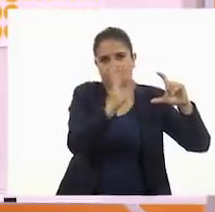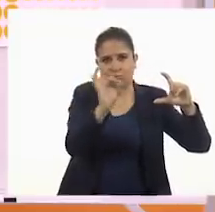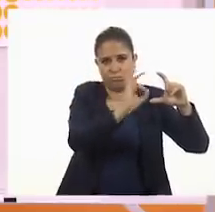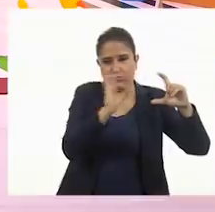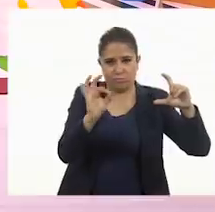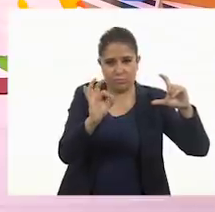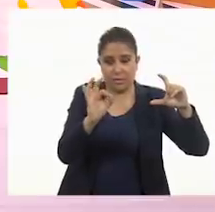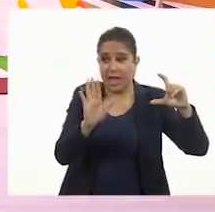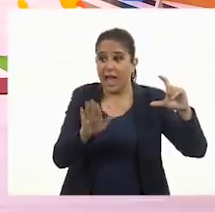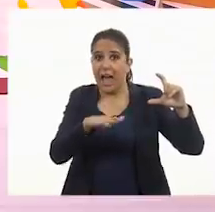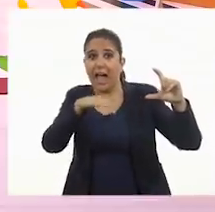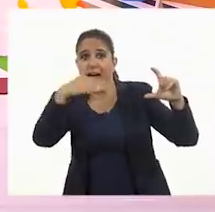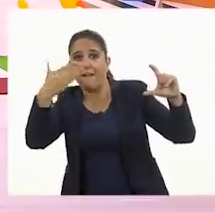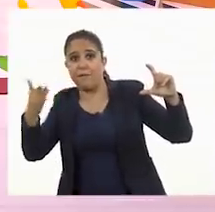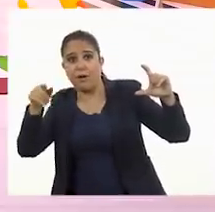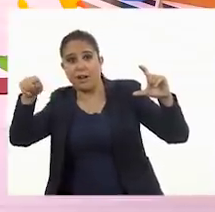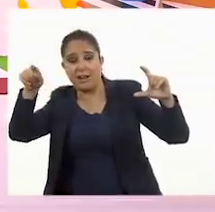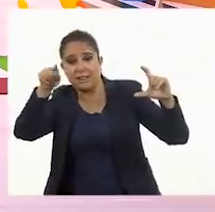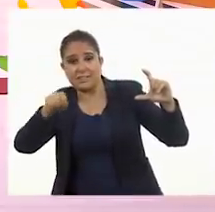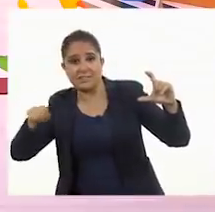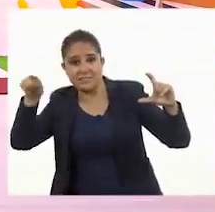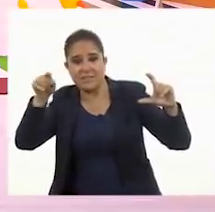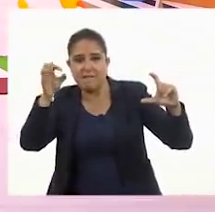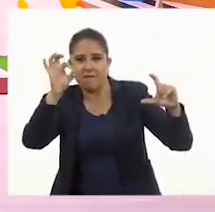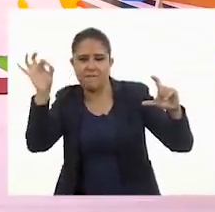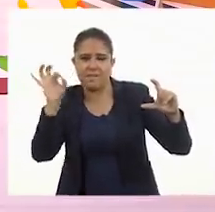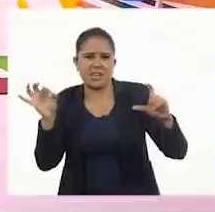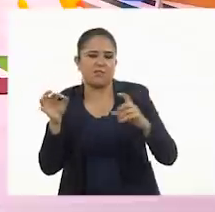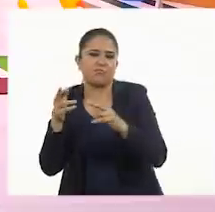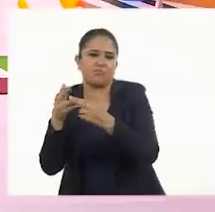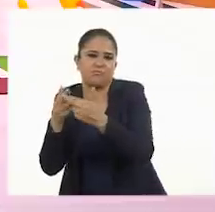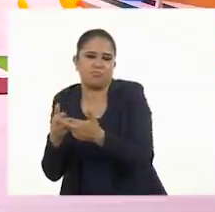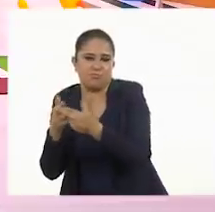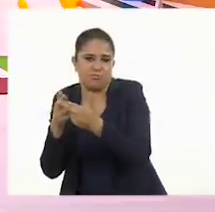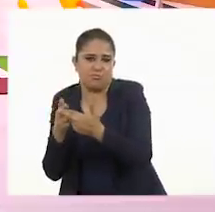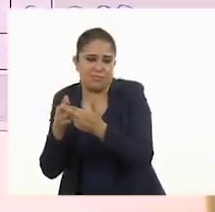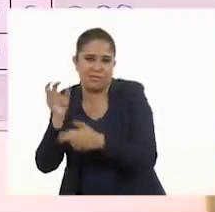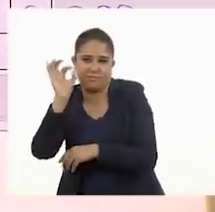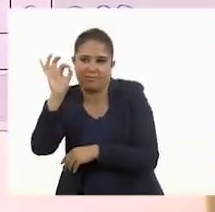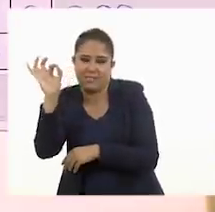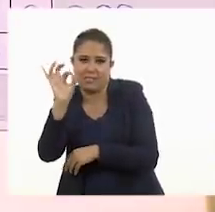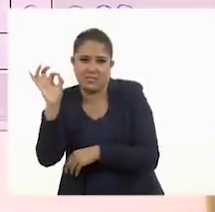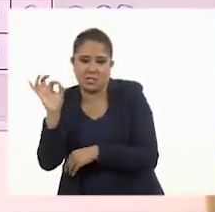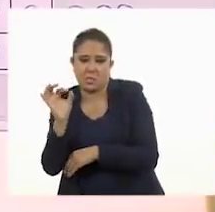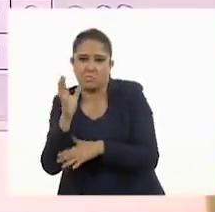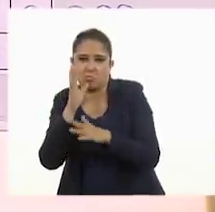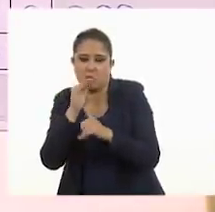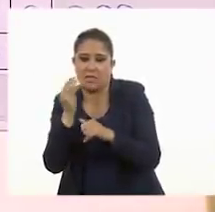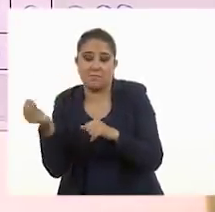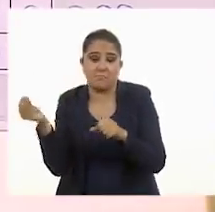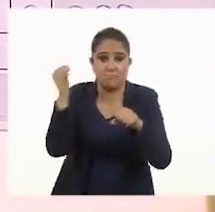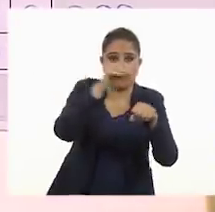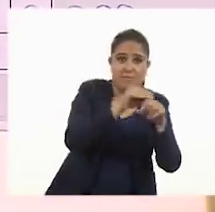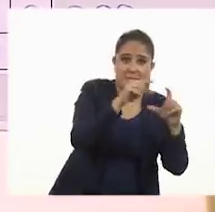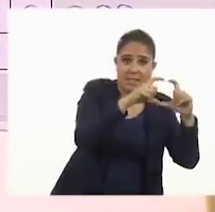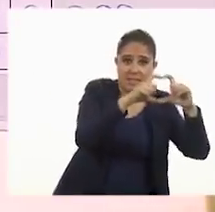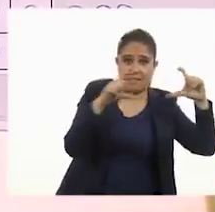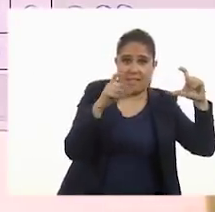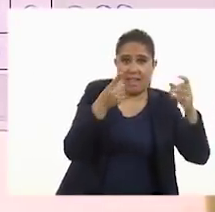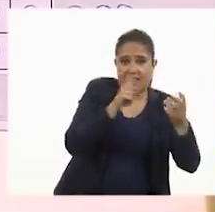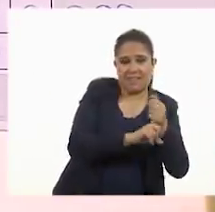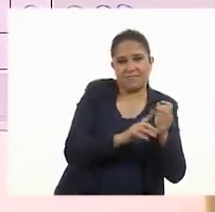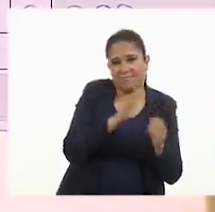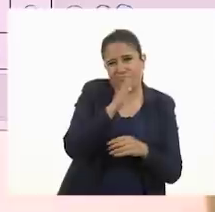que lo que está afuera son las fichitas que sobraron y que no pudieron estar dentro del tablero.